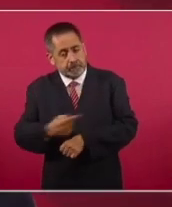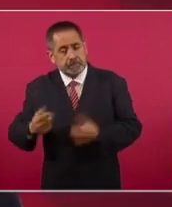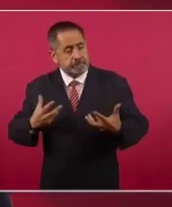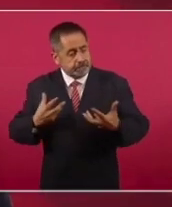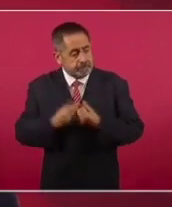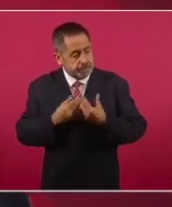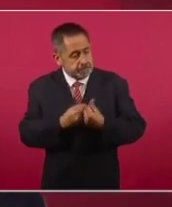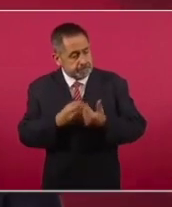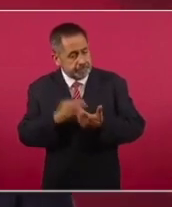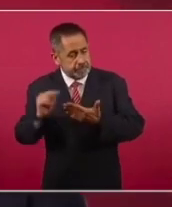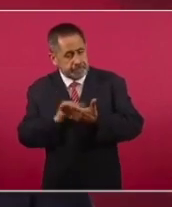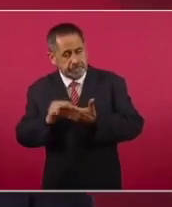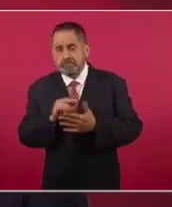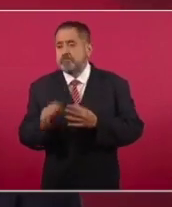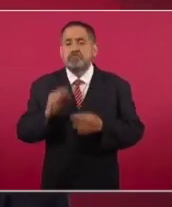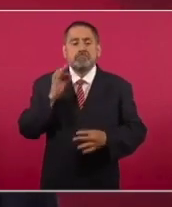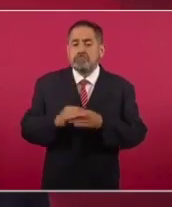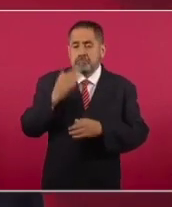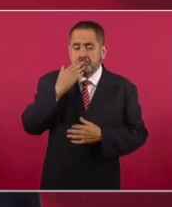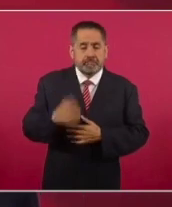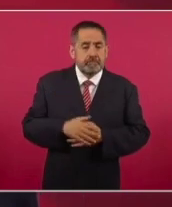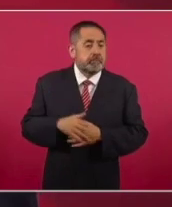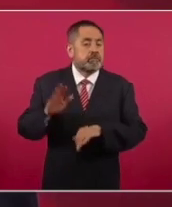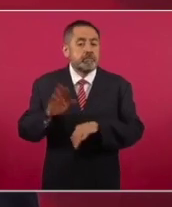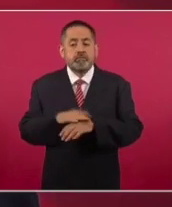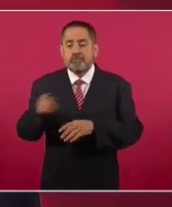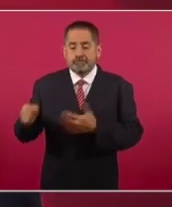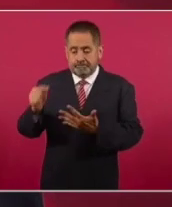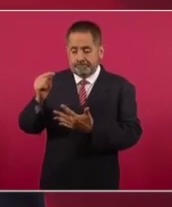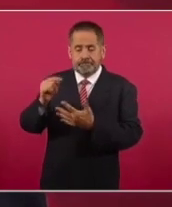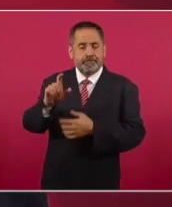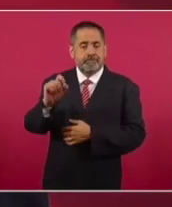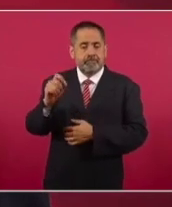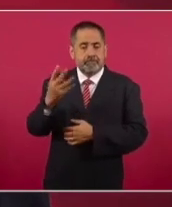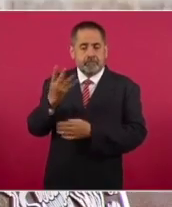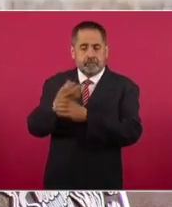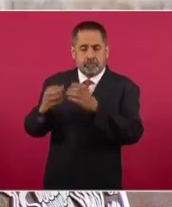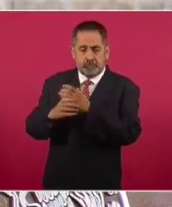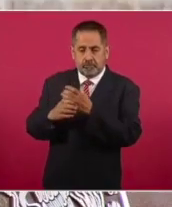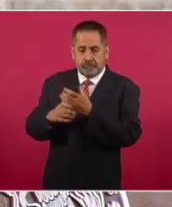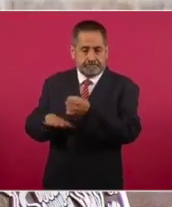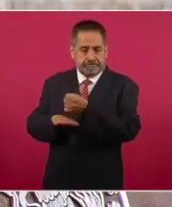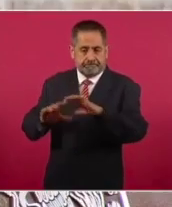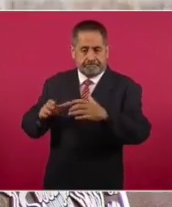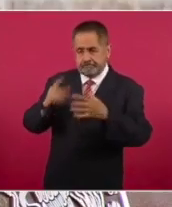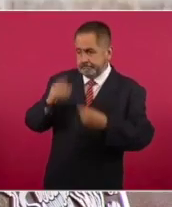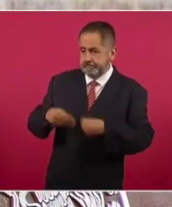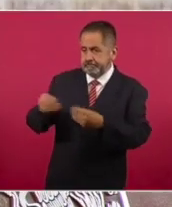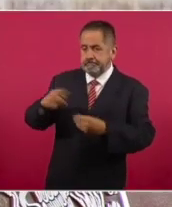desempeño porque la canasta básica de 24 productos se ha estabilizado